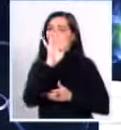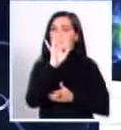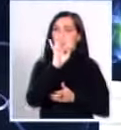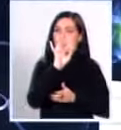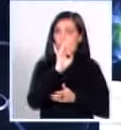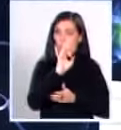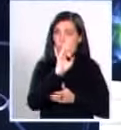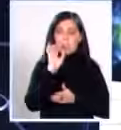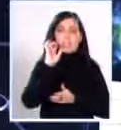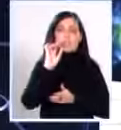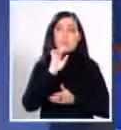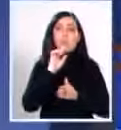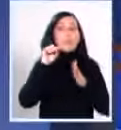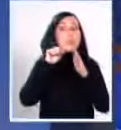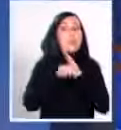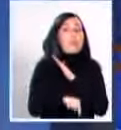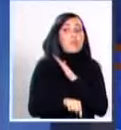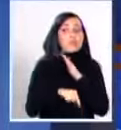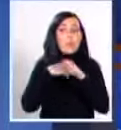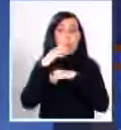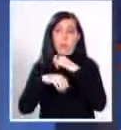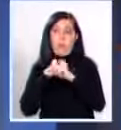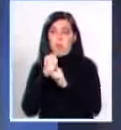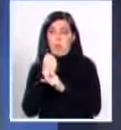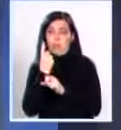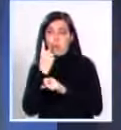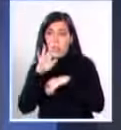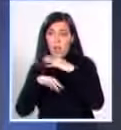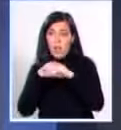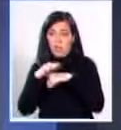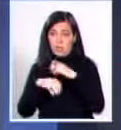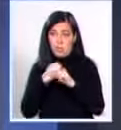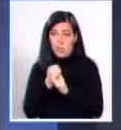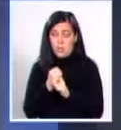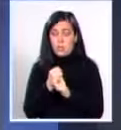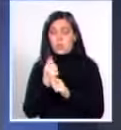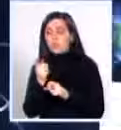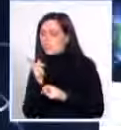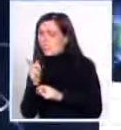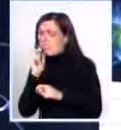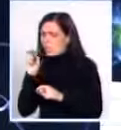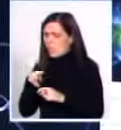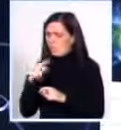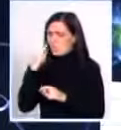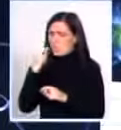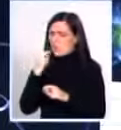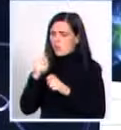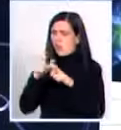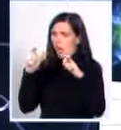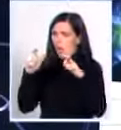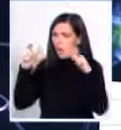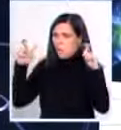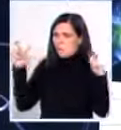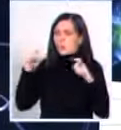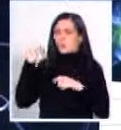profundos nuevos por año. profundos? Sí, sordos profundos. ¿Es una cifra alta, doctora? Es una cifra alta, sí.